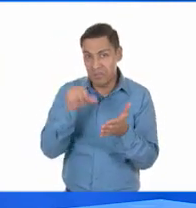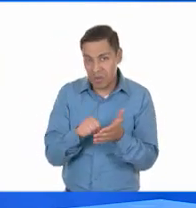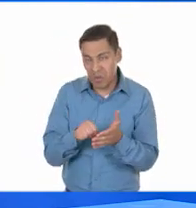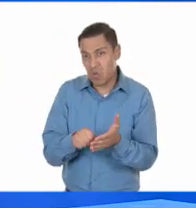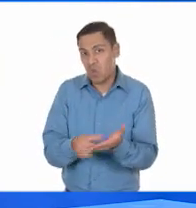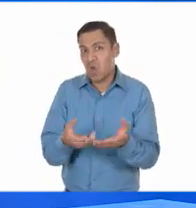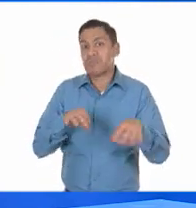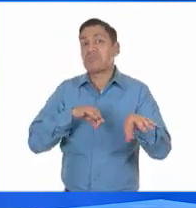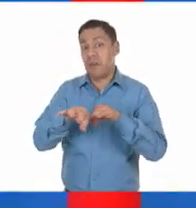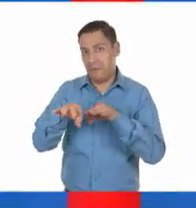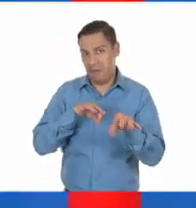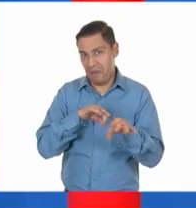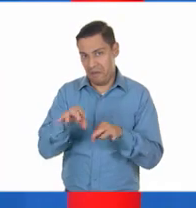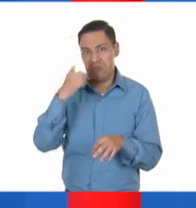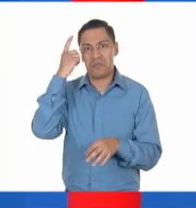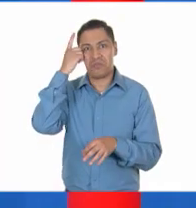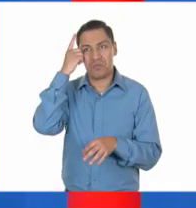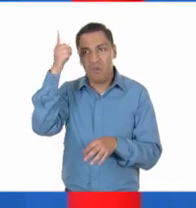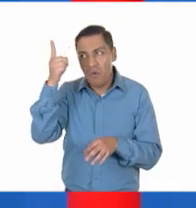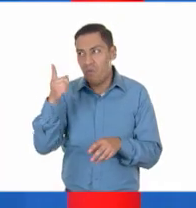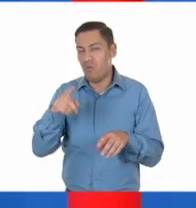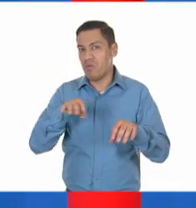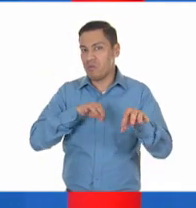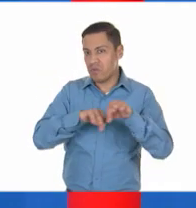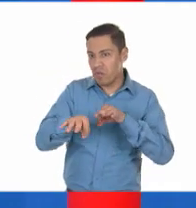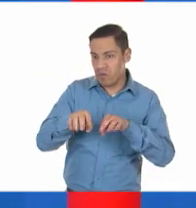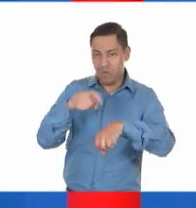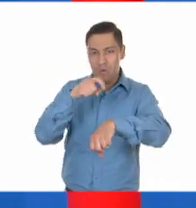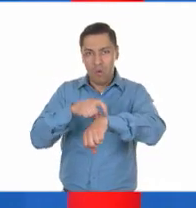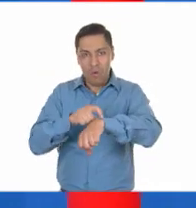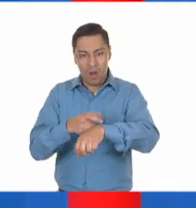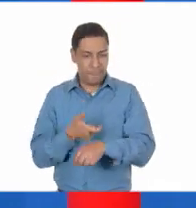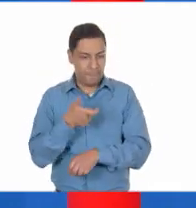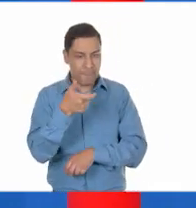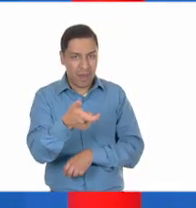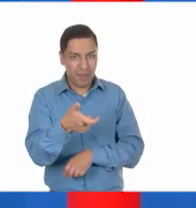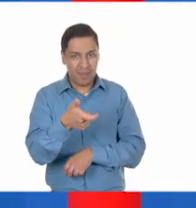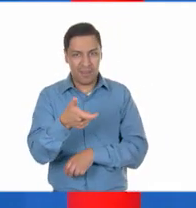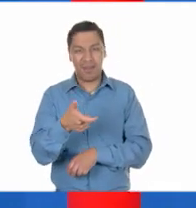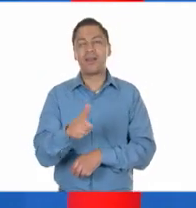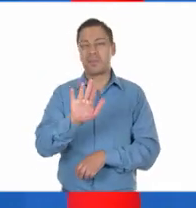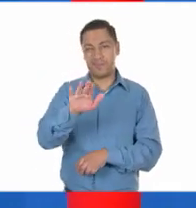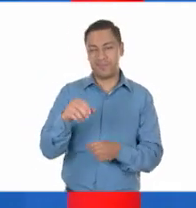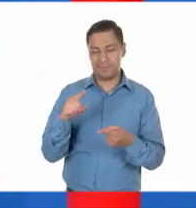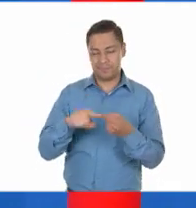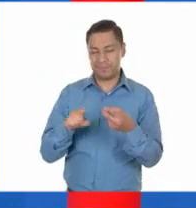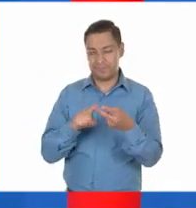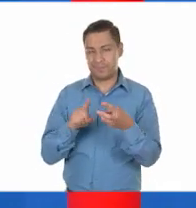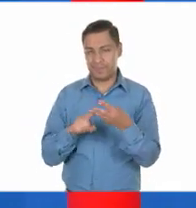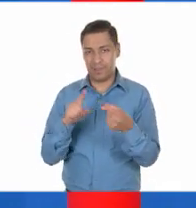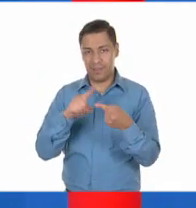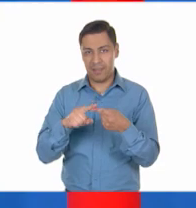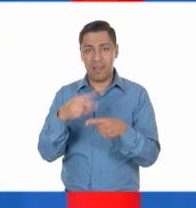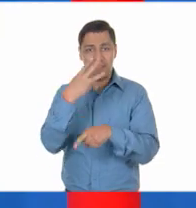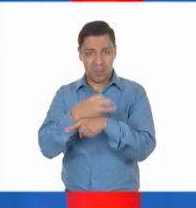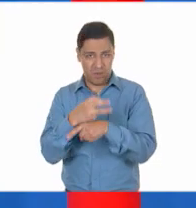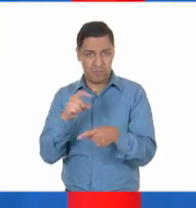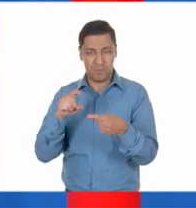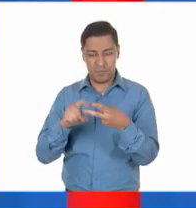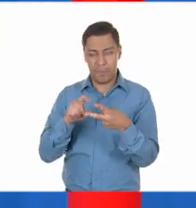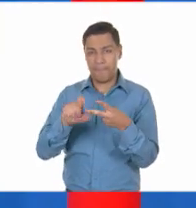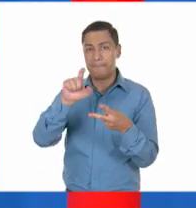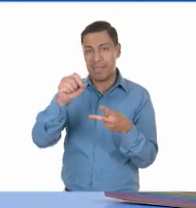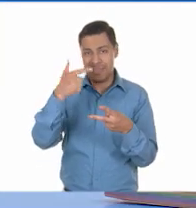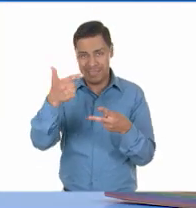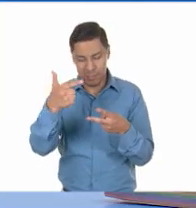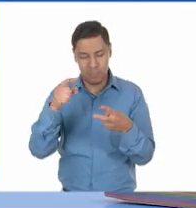las condiciones de trabajo. Tienen razón las dos. Muy bien. Los tres artículos de los que les hablo son el 3, el 27 y el